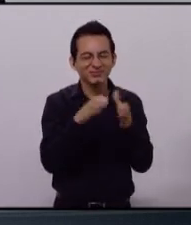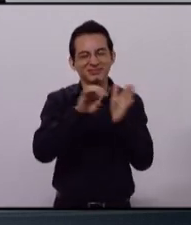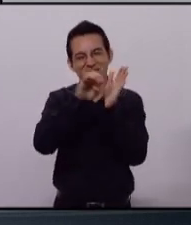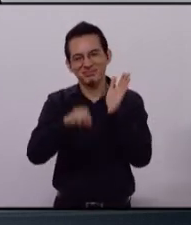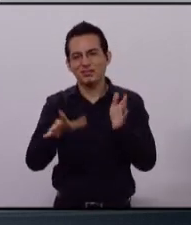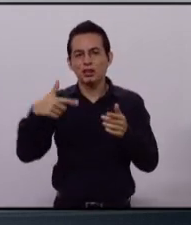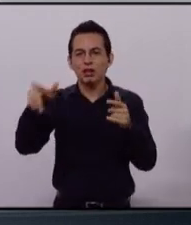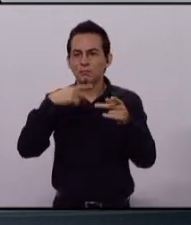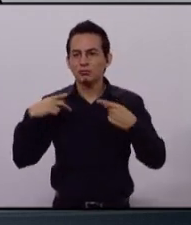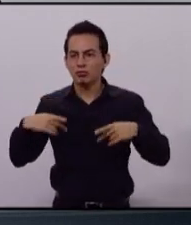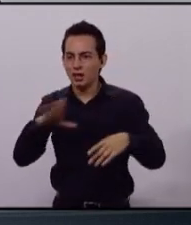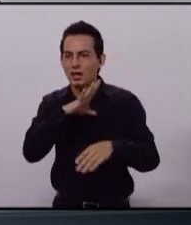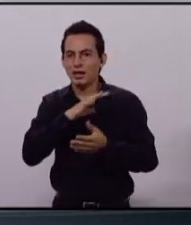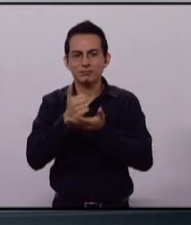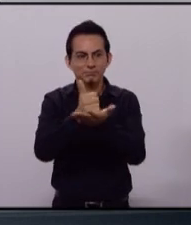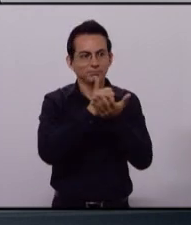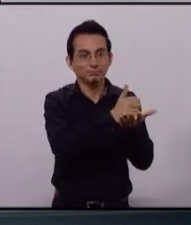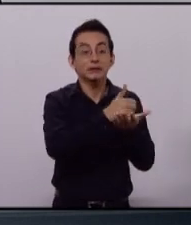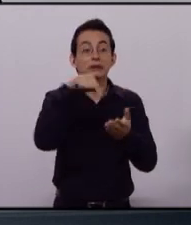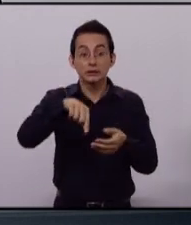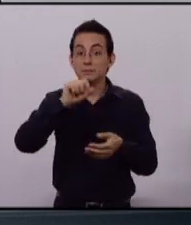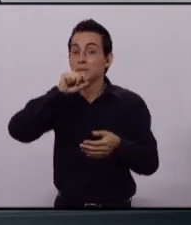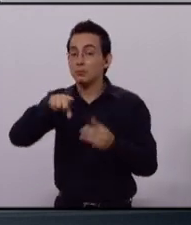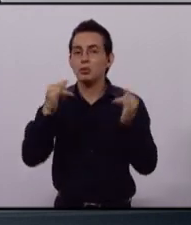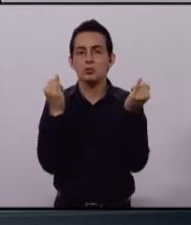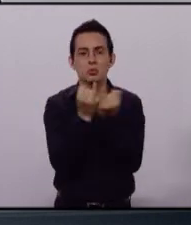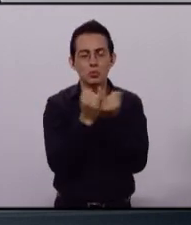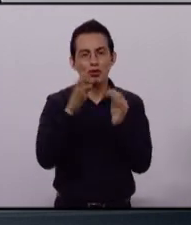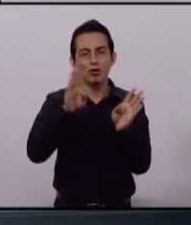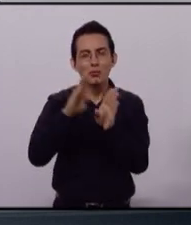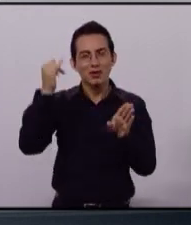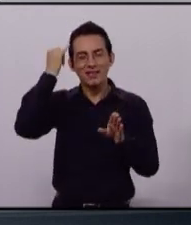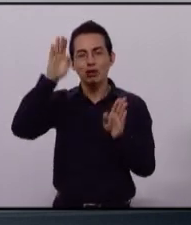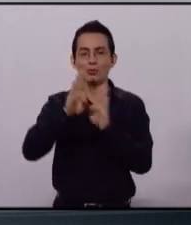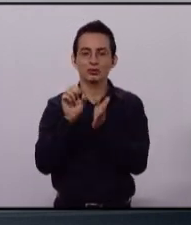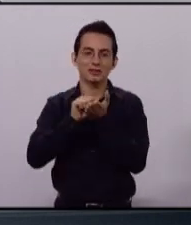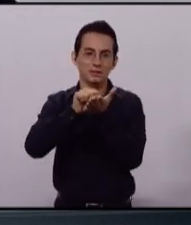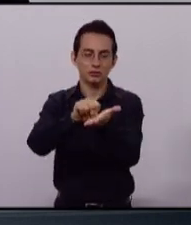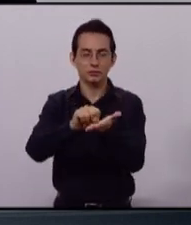conservándolas ya existentes y priorizando la adquisición de los bienes y servicios.